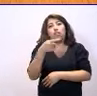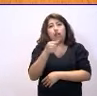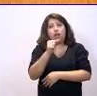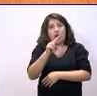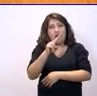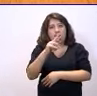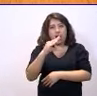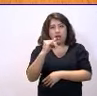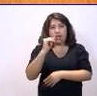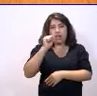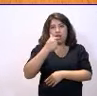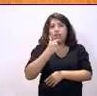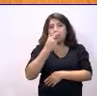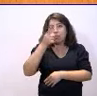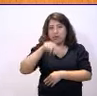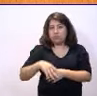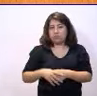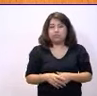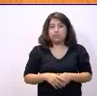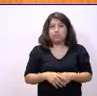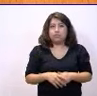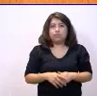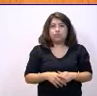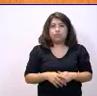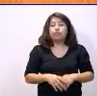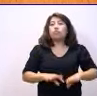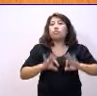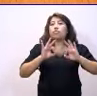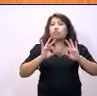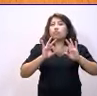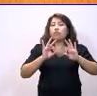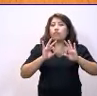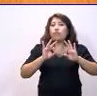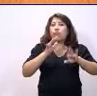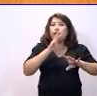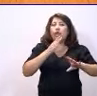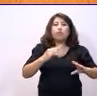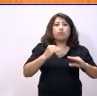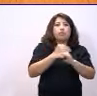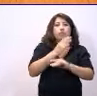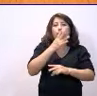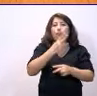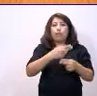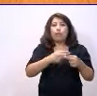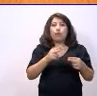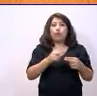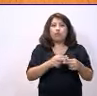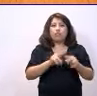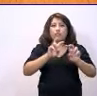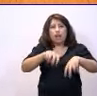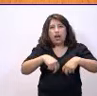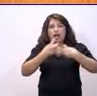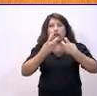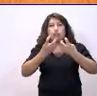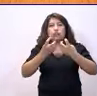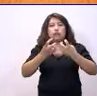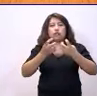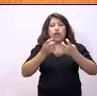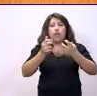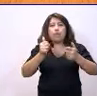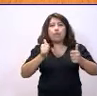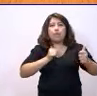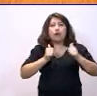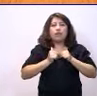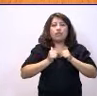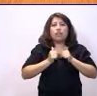incompatible con esa modificación que ustedes han hecho de la UNIR. Pero, sobre todo, es incompatible con esa política que siguen actualizando másteres y dejan